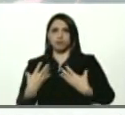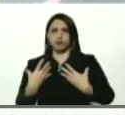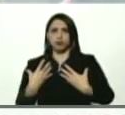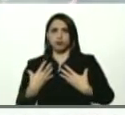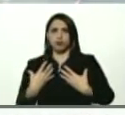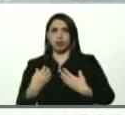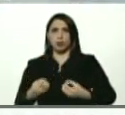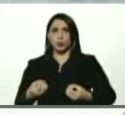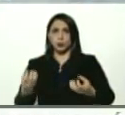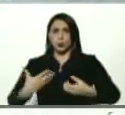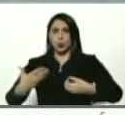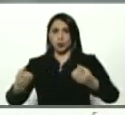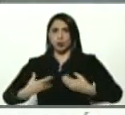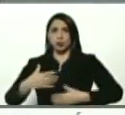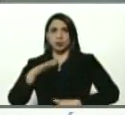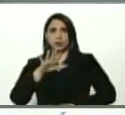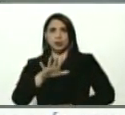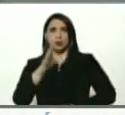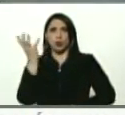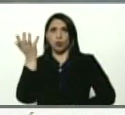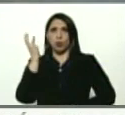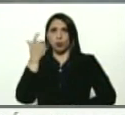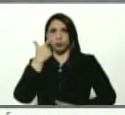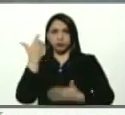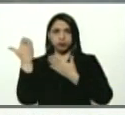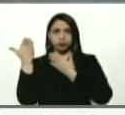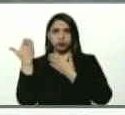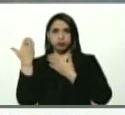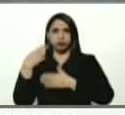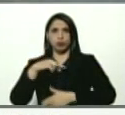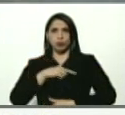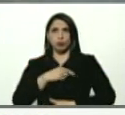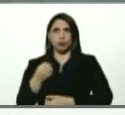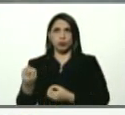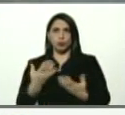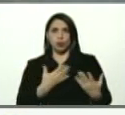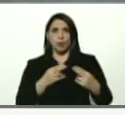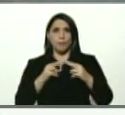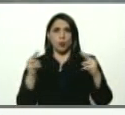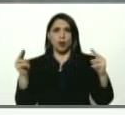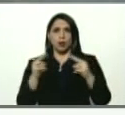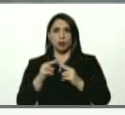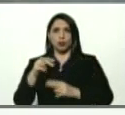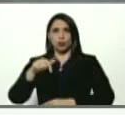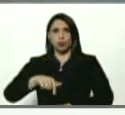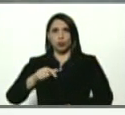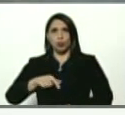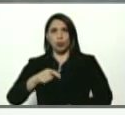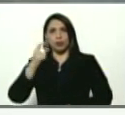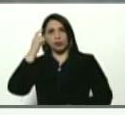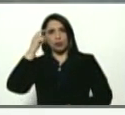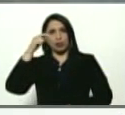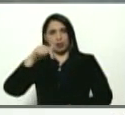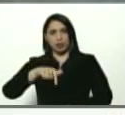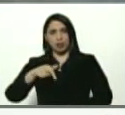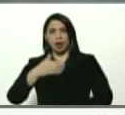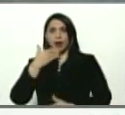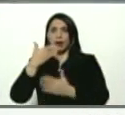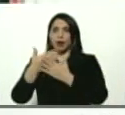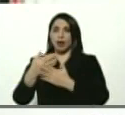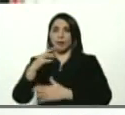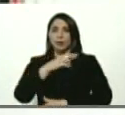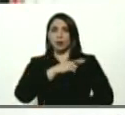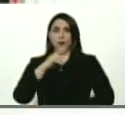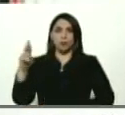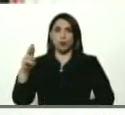ambulancias que estamos descargando en el puerto el día de hoy y que agradecemos a la República Popular